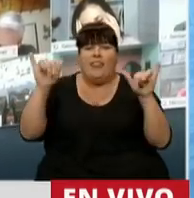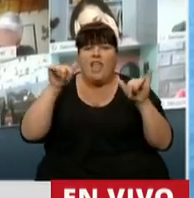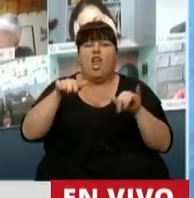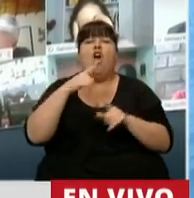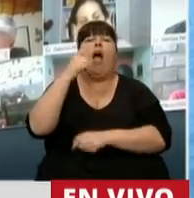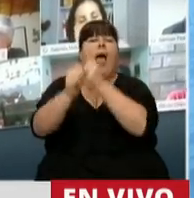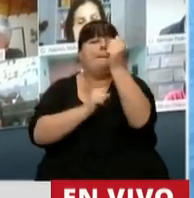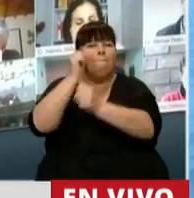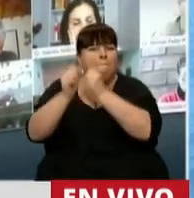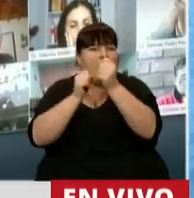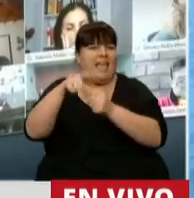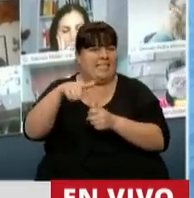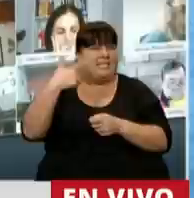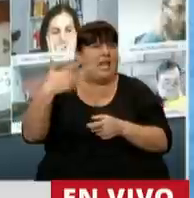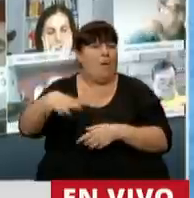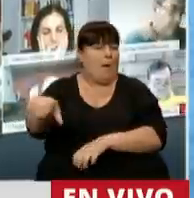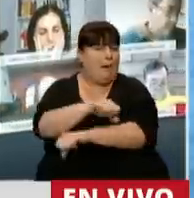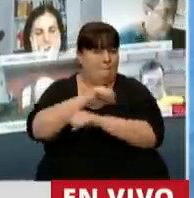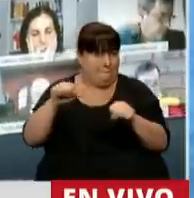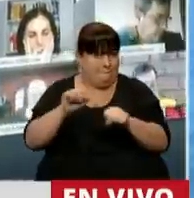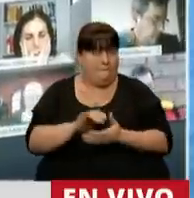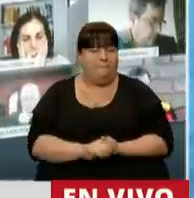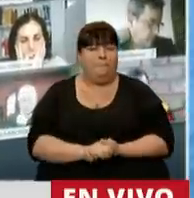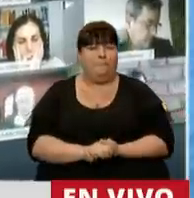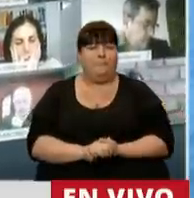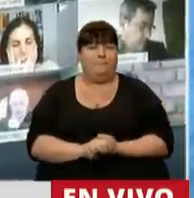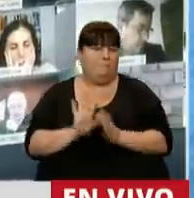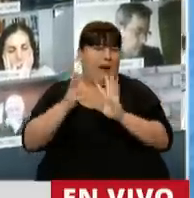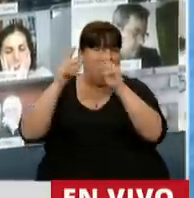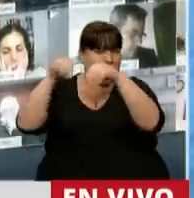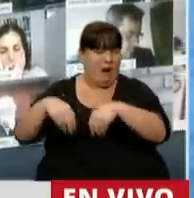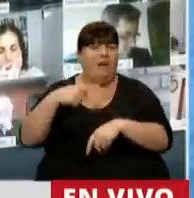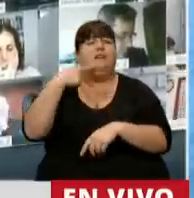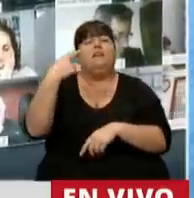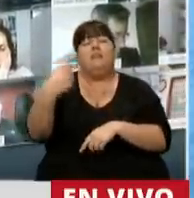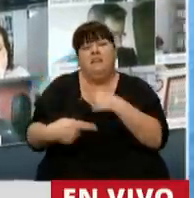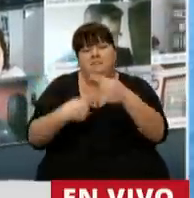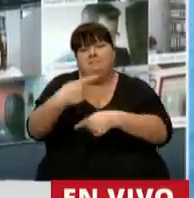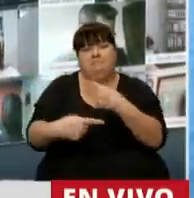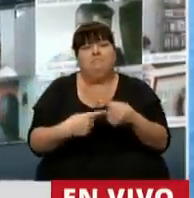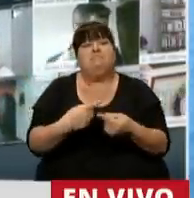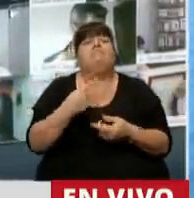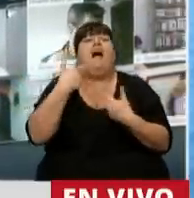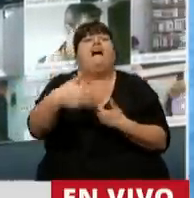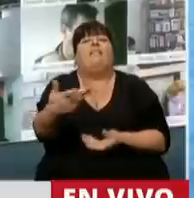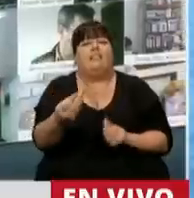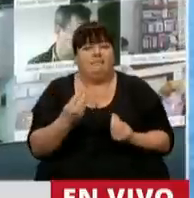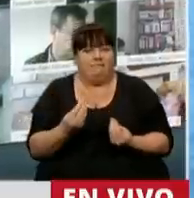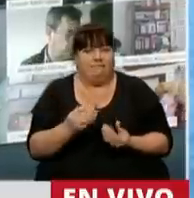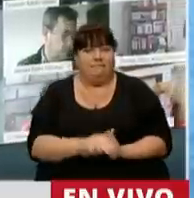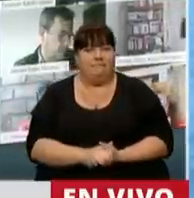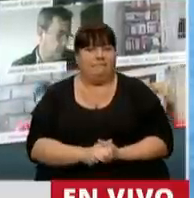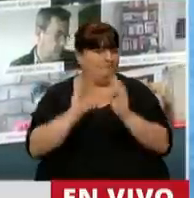que era una empresa que iba a sufrir una bomba neutrónica. Y entonces llevaron adelante, ¿qué llevaron adelante?